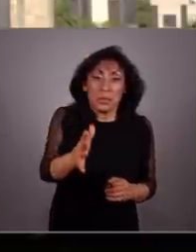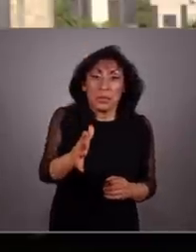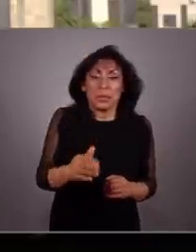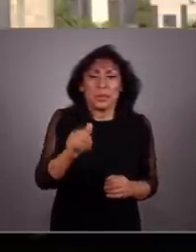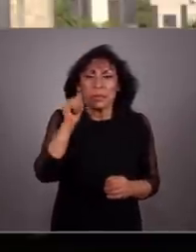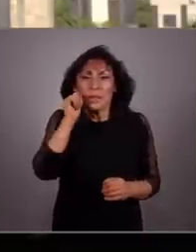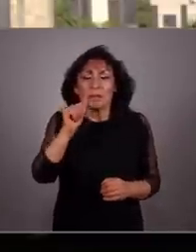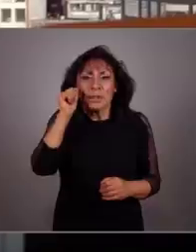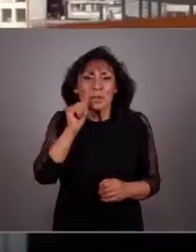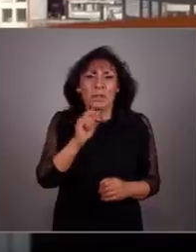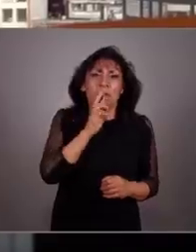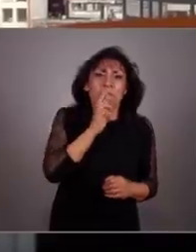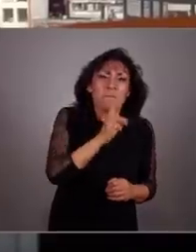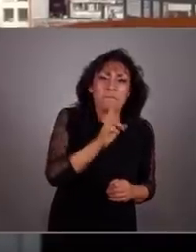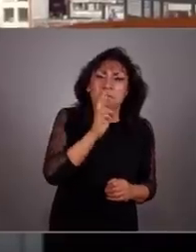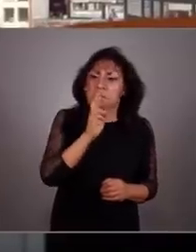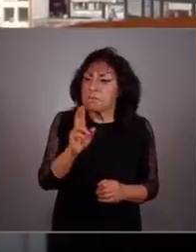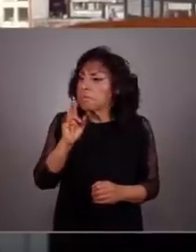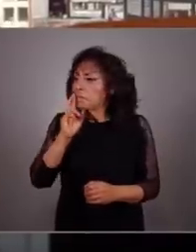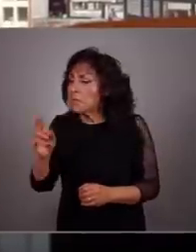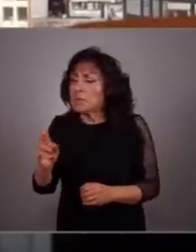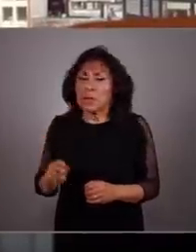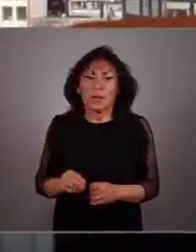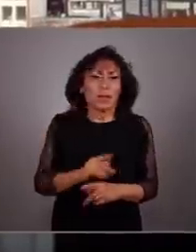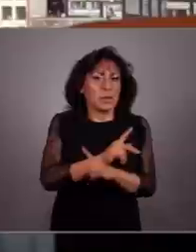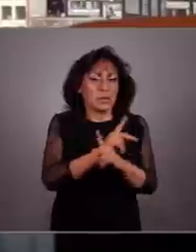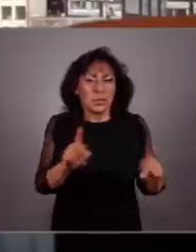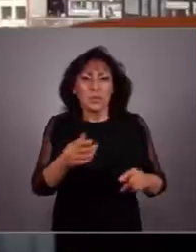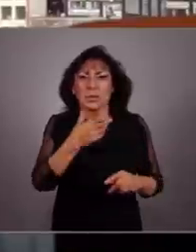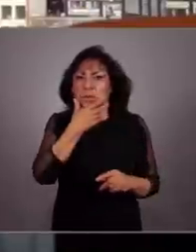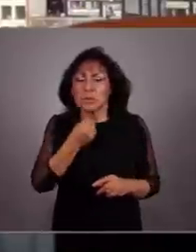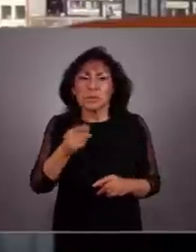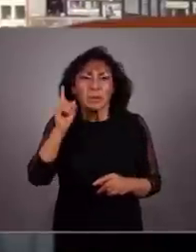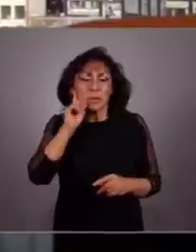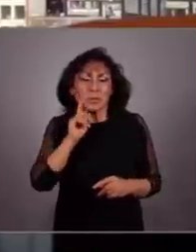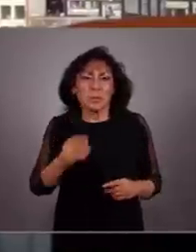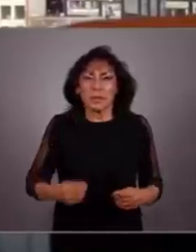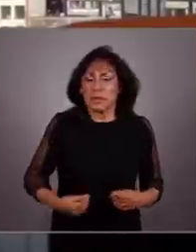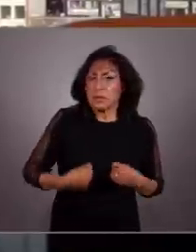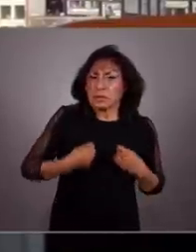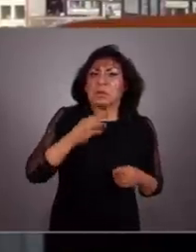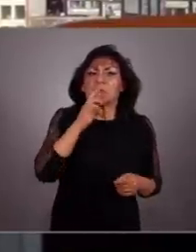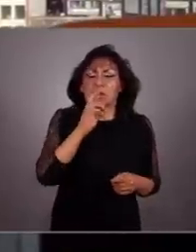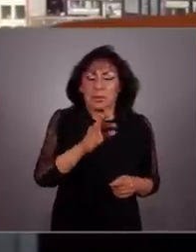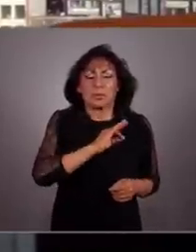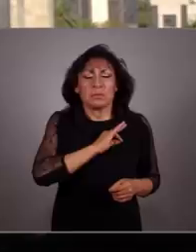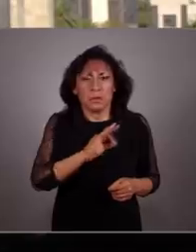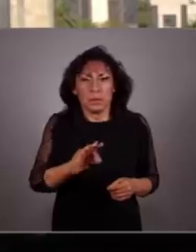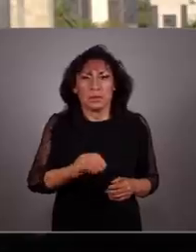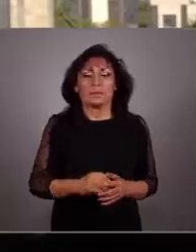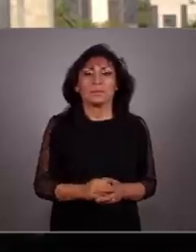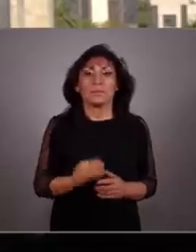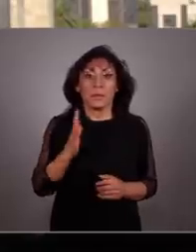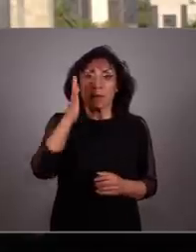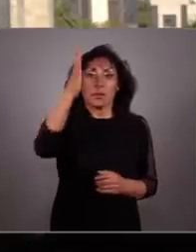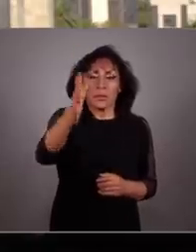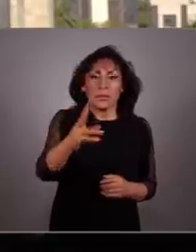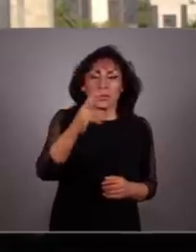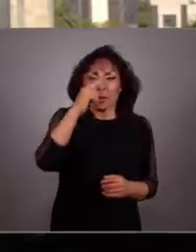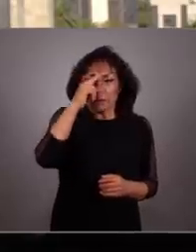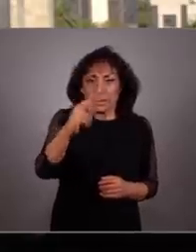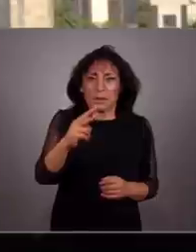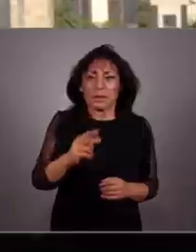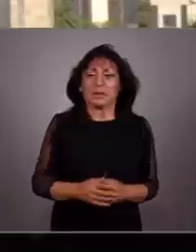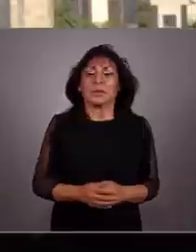que no se canse nunca de encontrar soluciones para que todas y todos podamos vivir mejor. El futuro de México